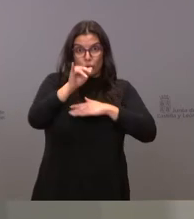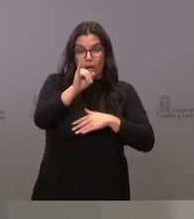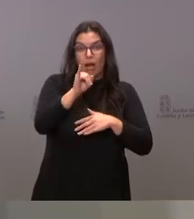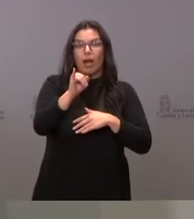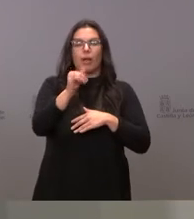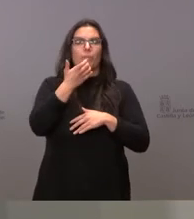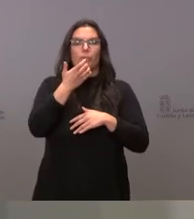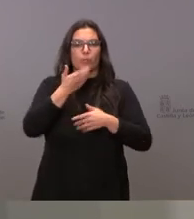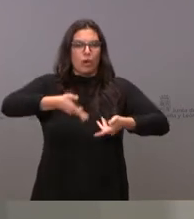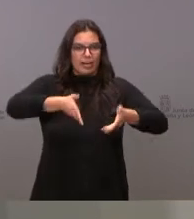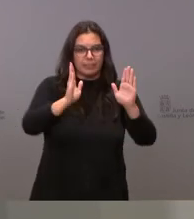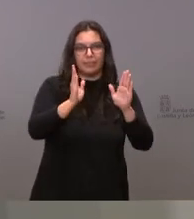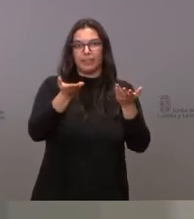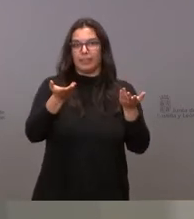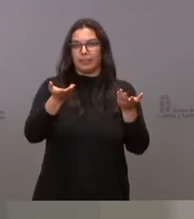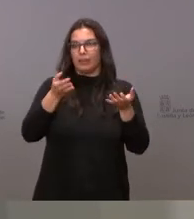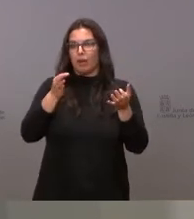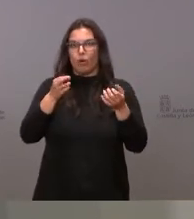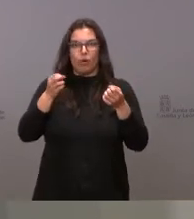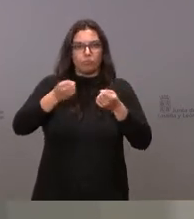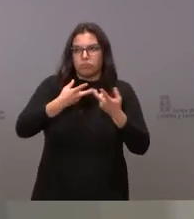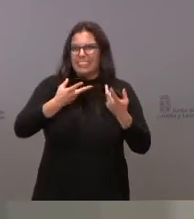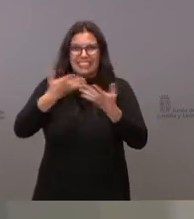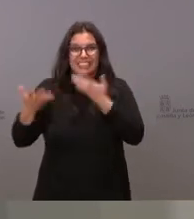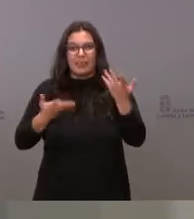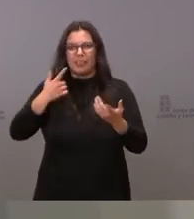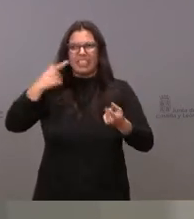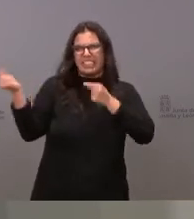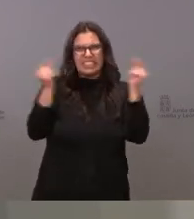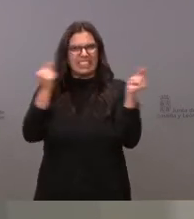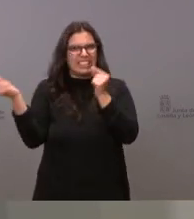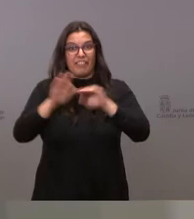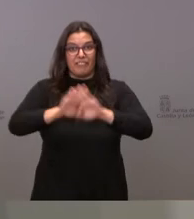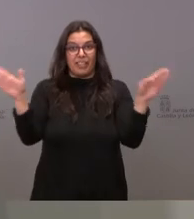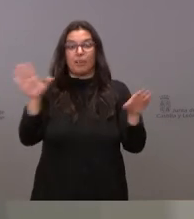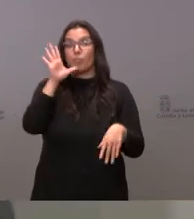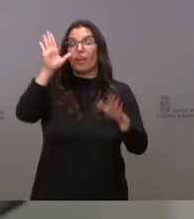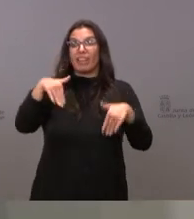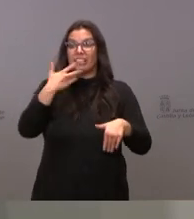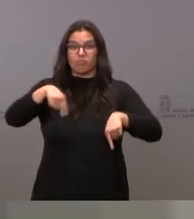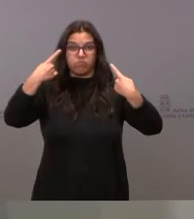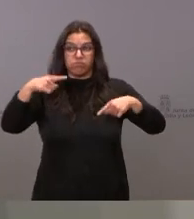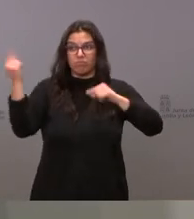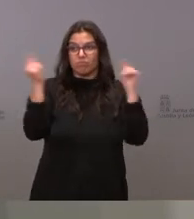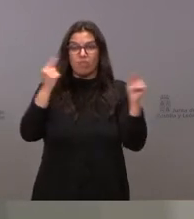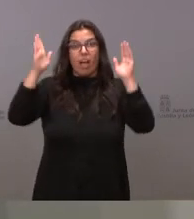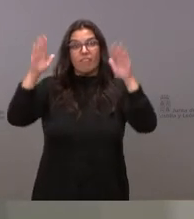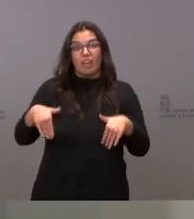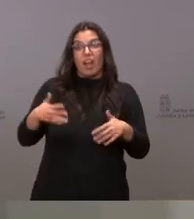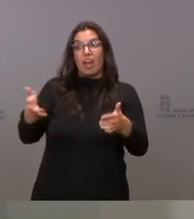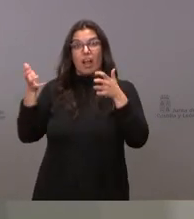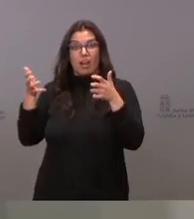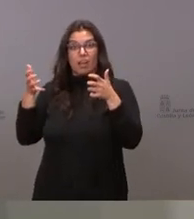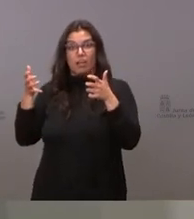velocidad, nuestras carreteras? Pues no estaríamos todo el día en la rebatiña, porque lo que ocurre es que cuando se está en la rebatiña resulta que ganan